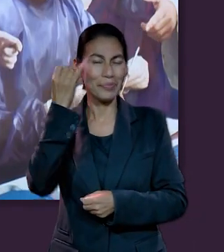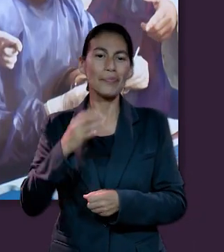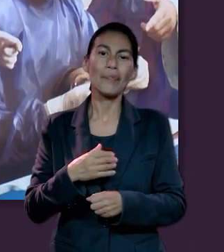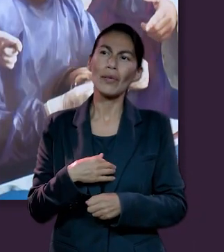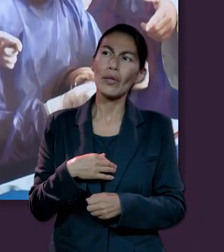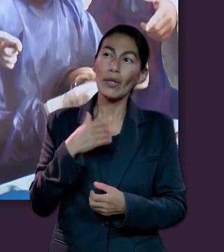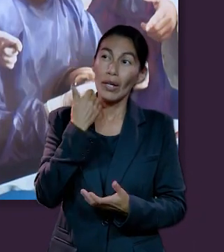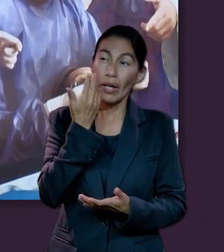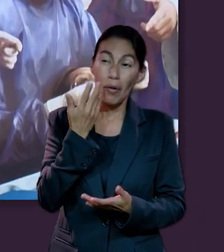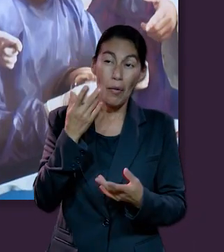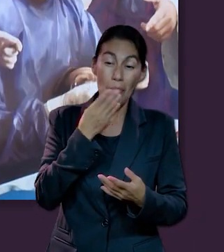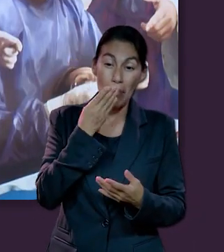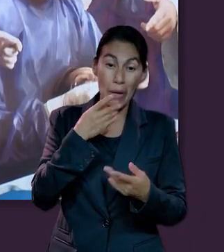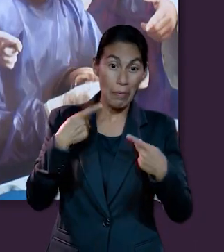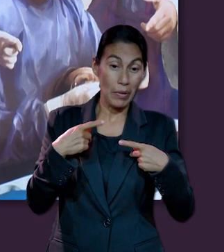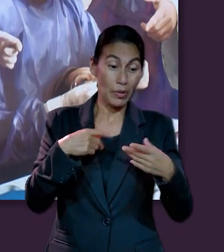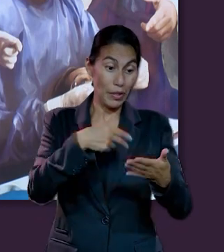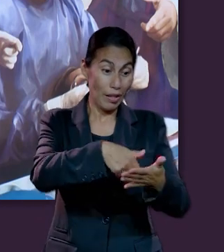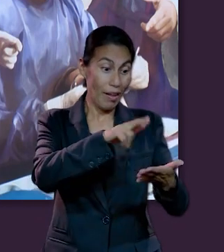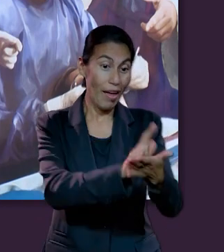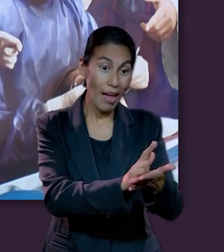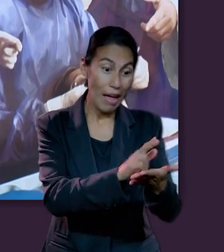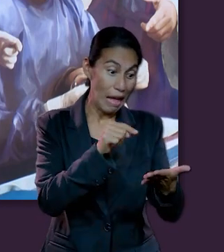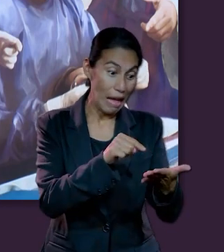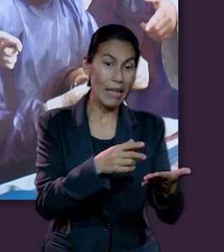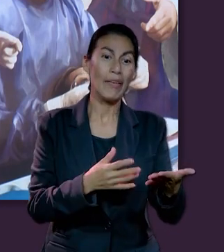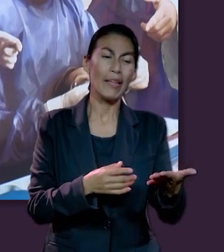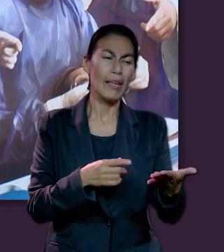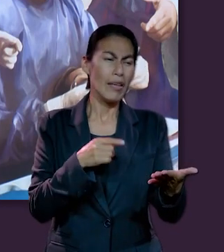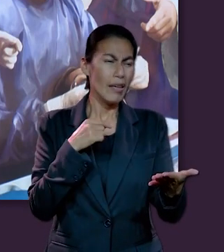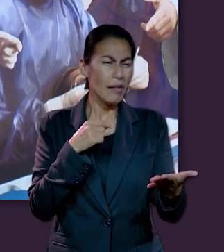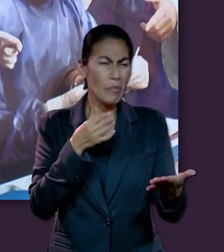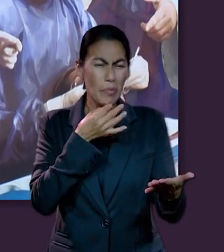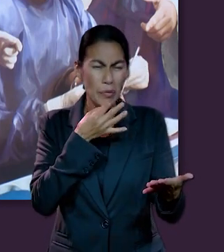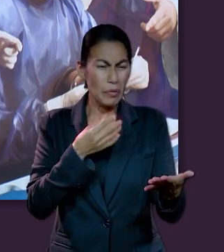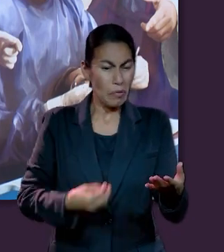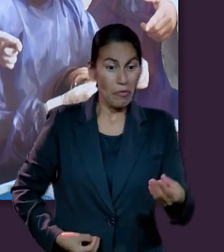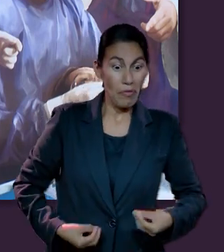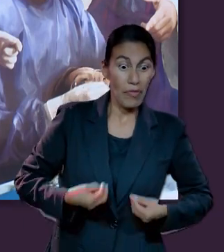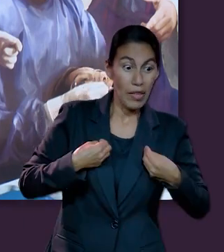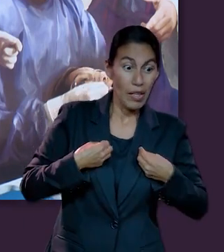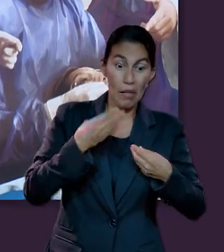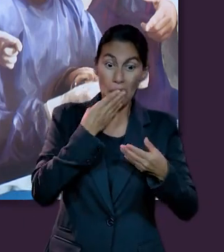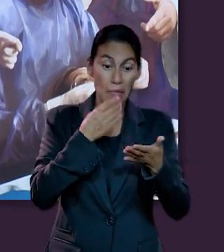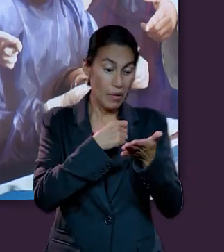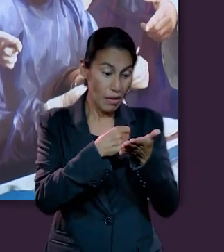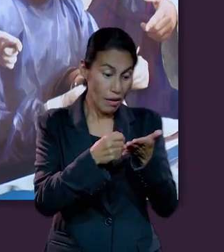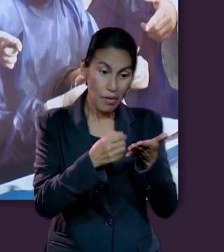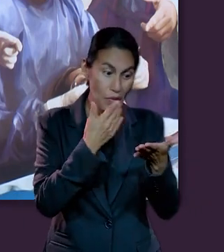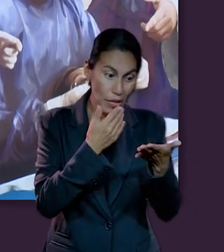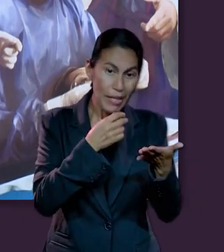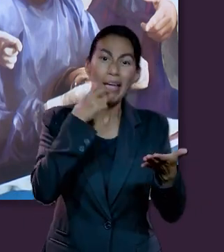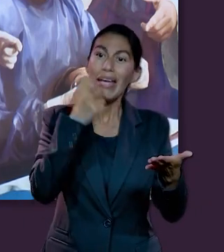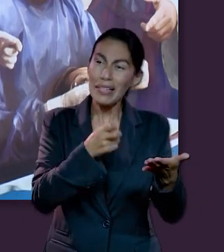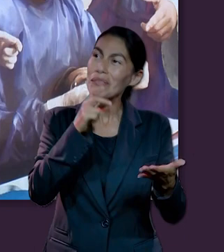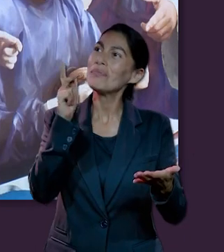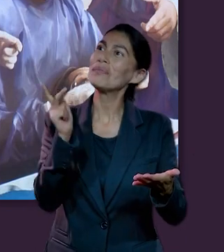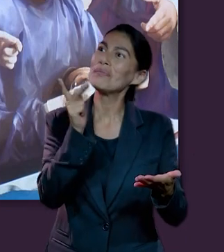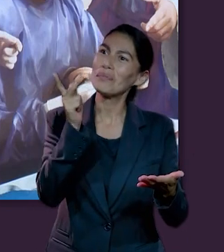Isai Ramírez, y yo siempre he tenido la curiosidad de entrevistar a mis héroes bíblicos de infancia, y preguntar por esos momentos que no están